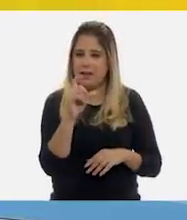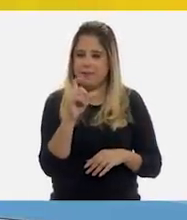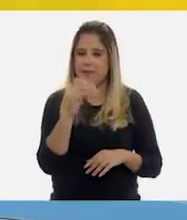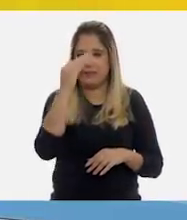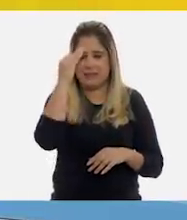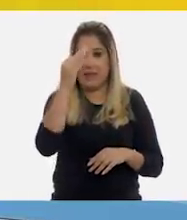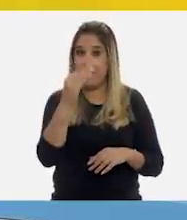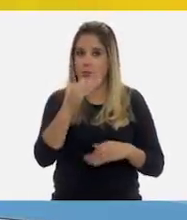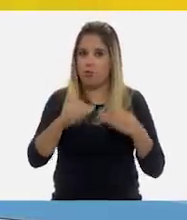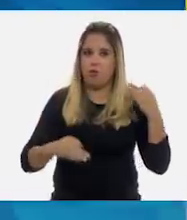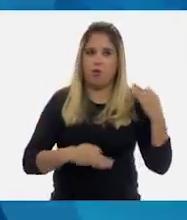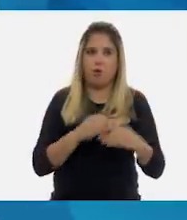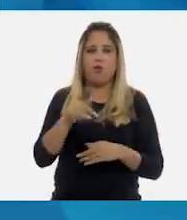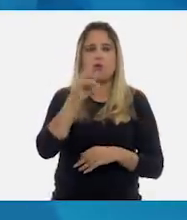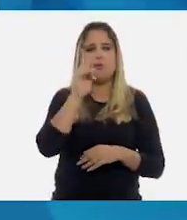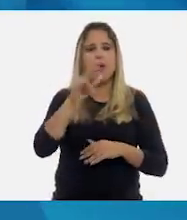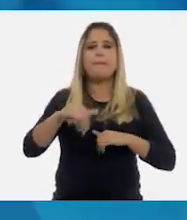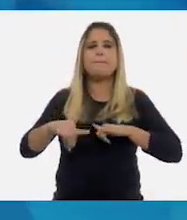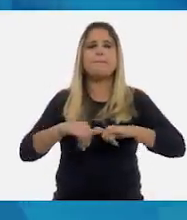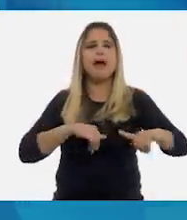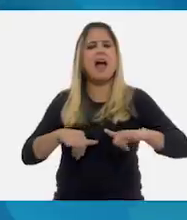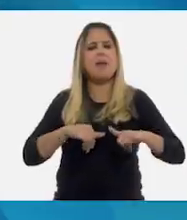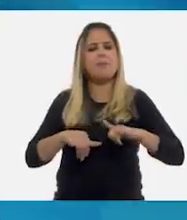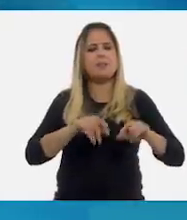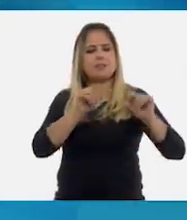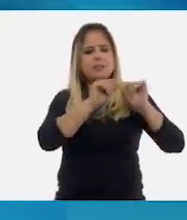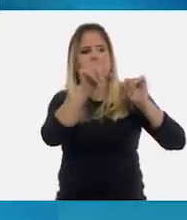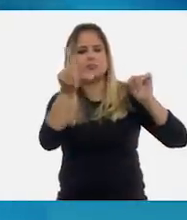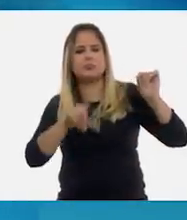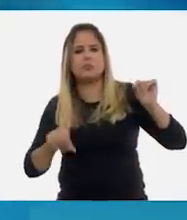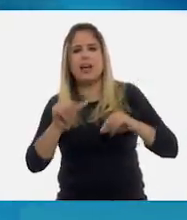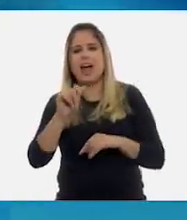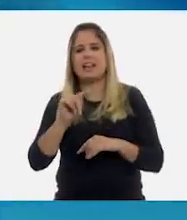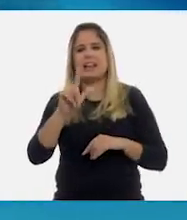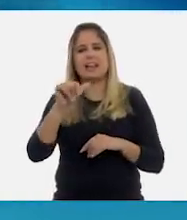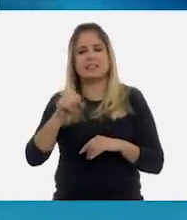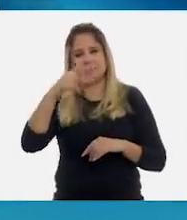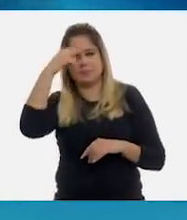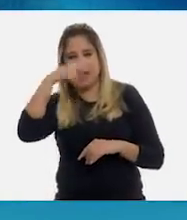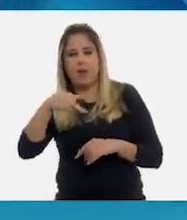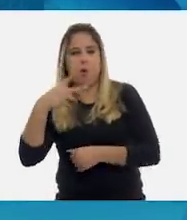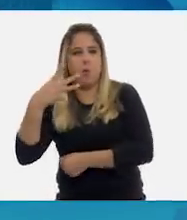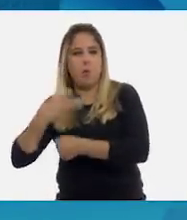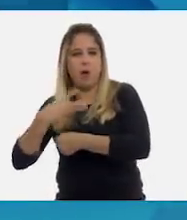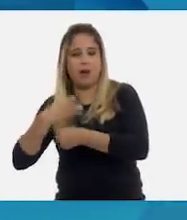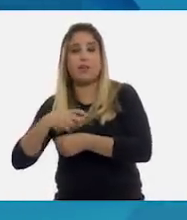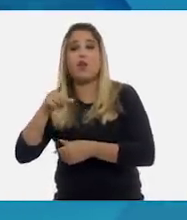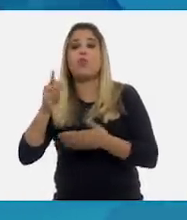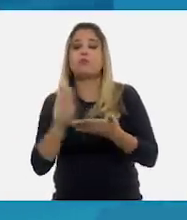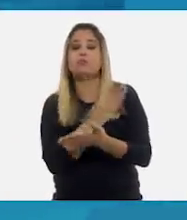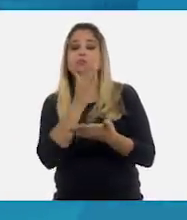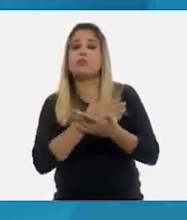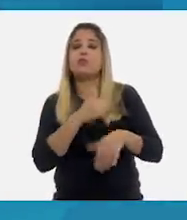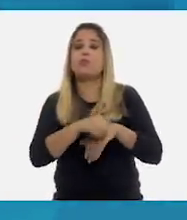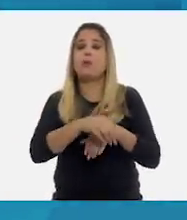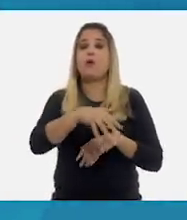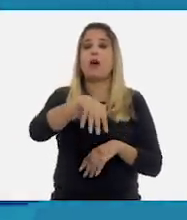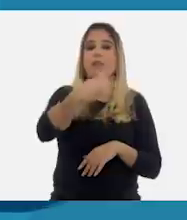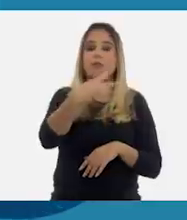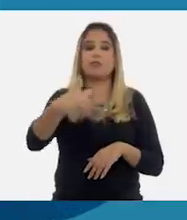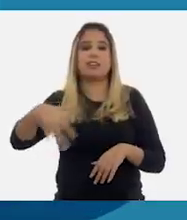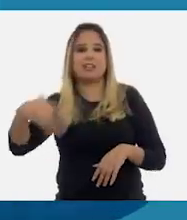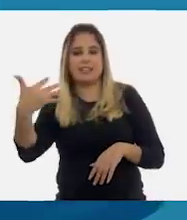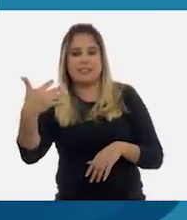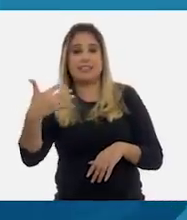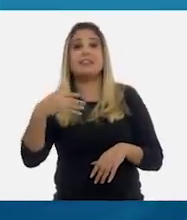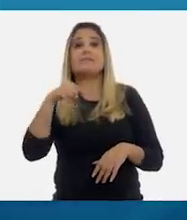podemos observar en los mapas que se encuentran en el Atlas de México de cuarto grado, en las páginas 14 y